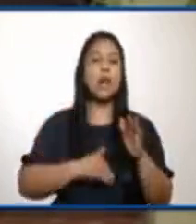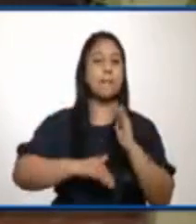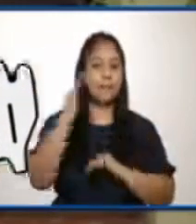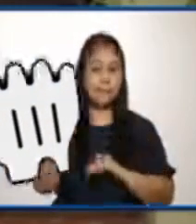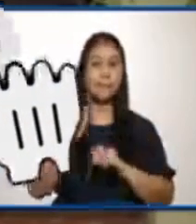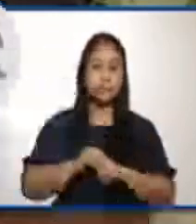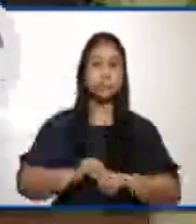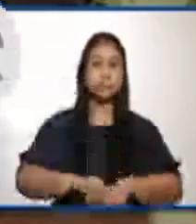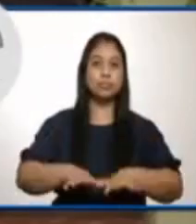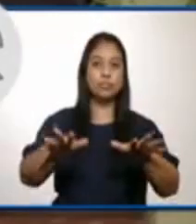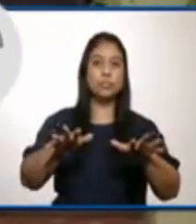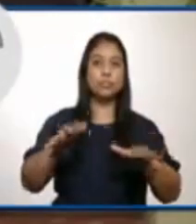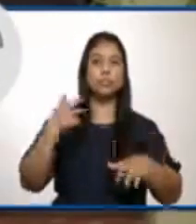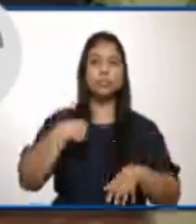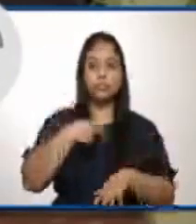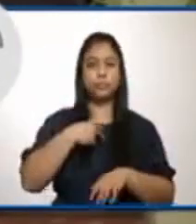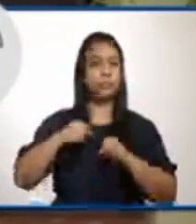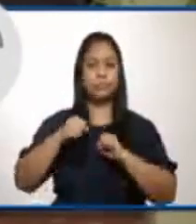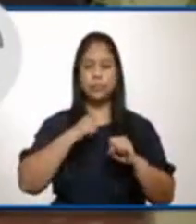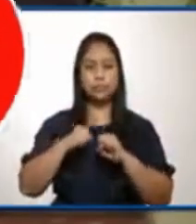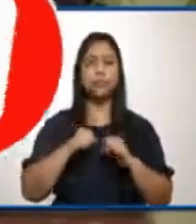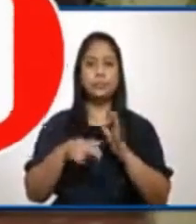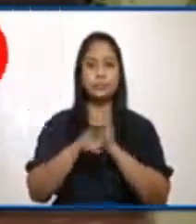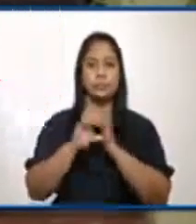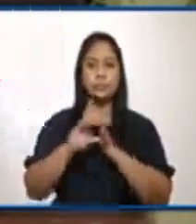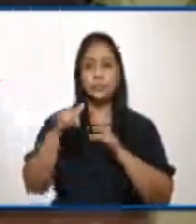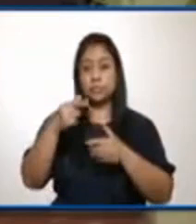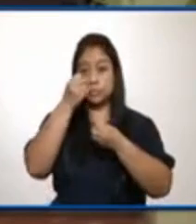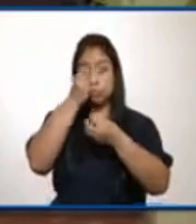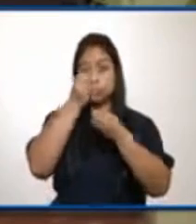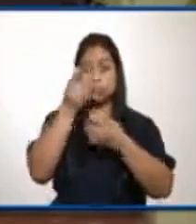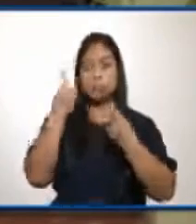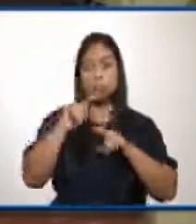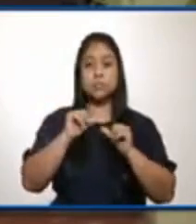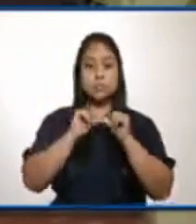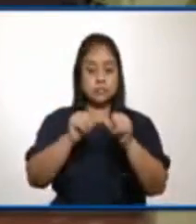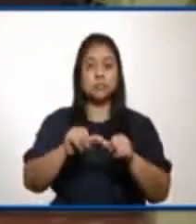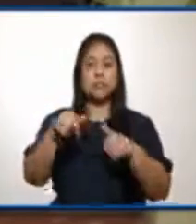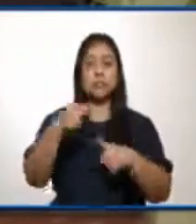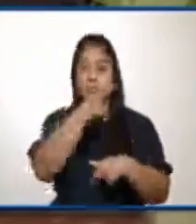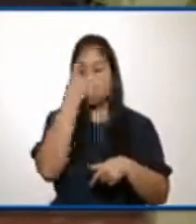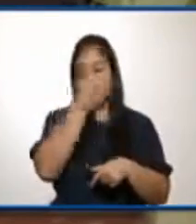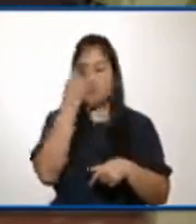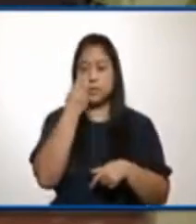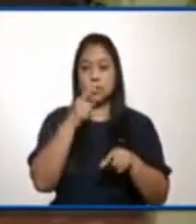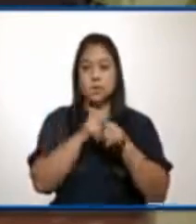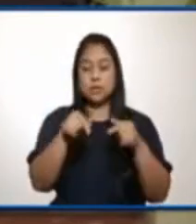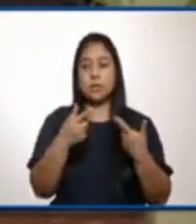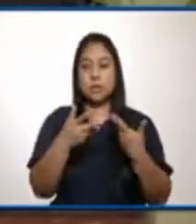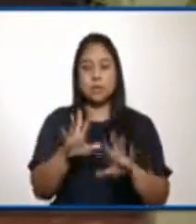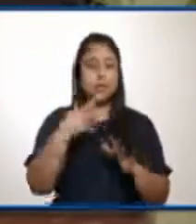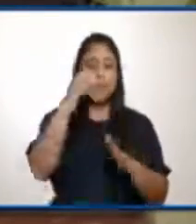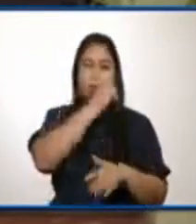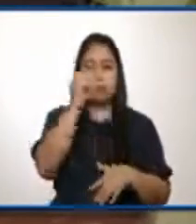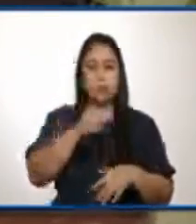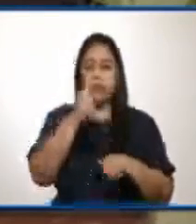reforzando ese dato. Sin embargo, como continuamos en esta labor aún no se tiene el porcentaje